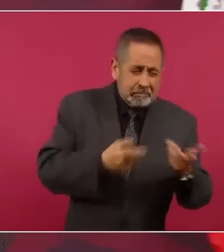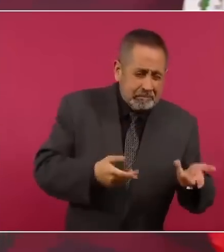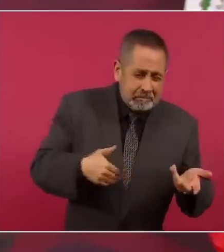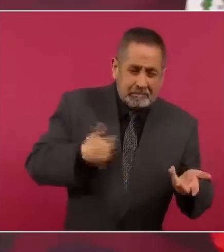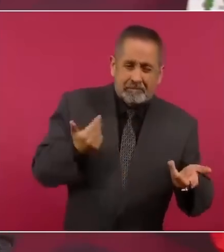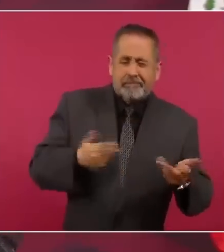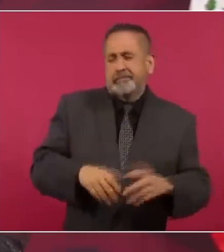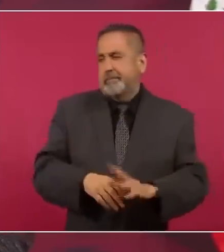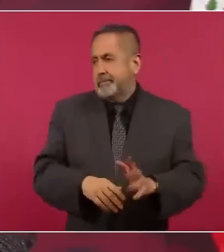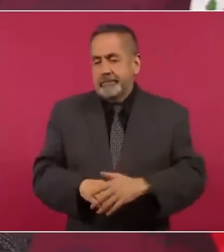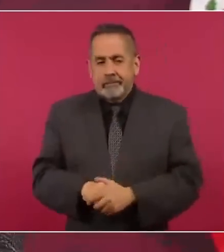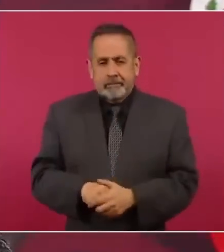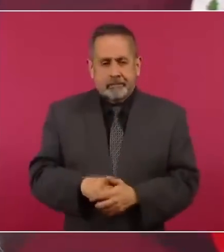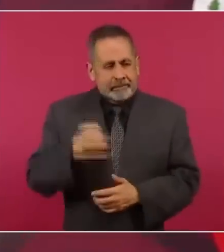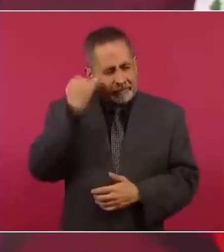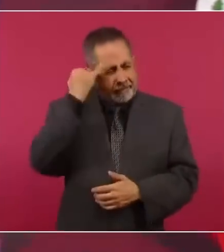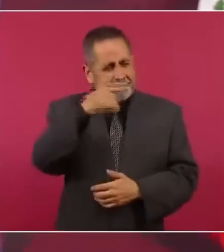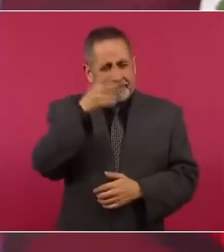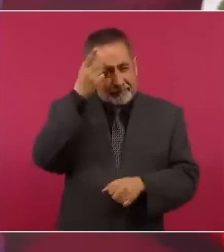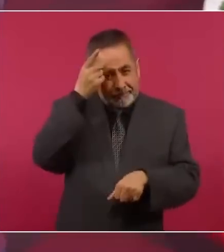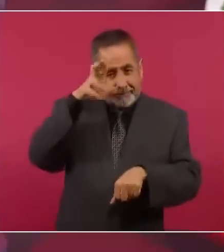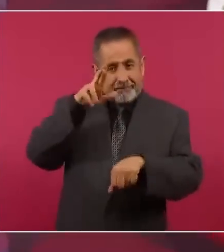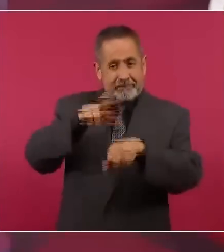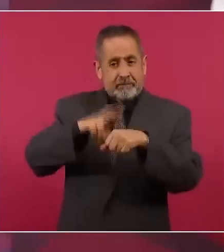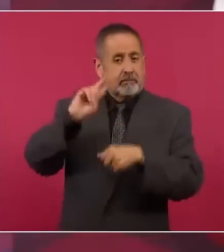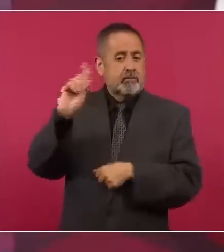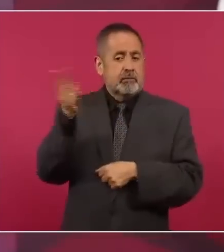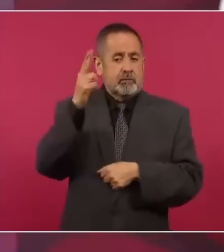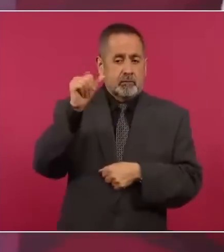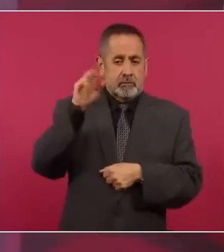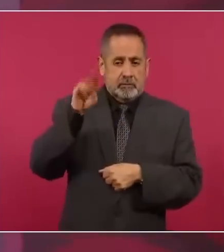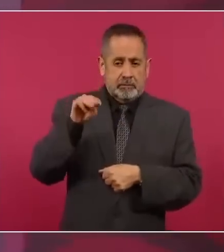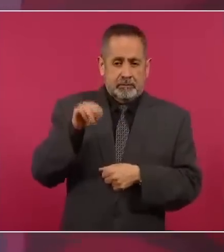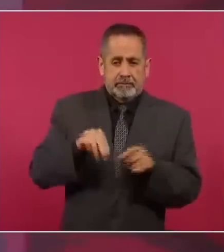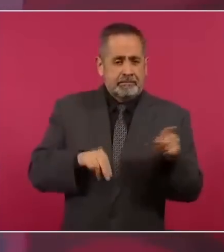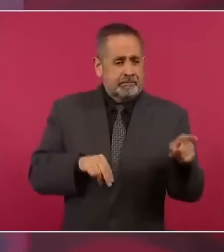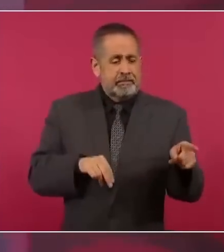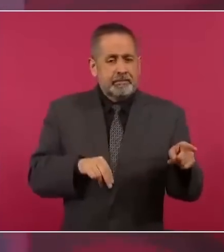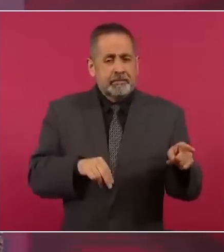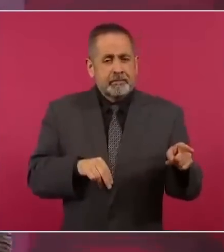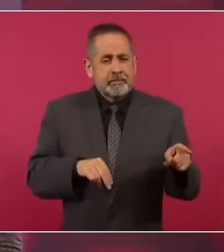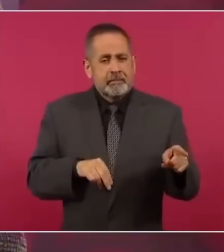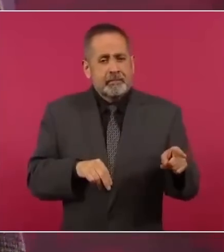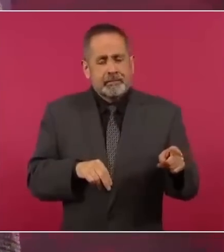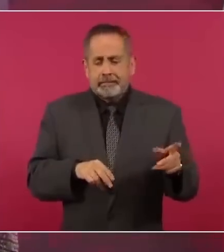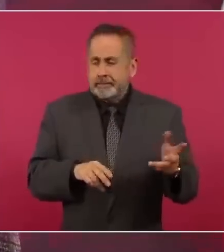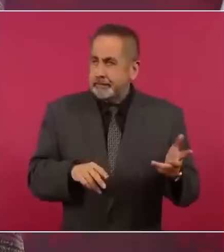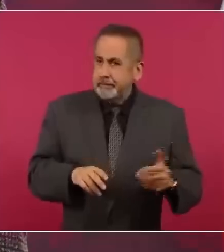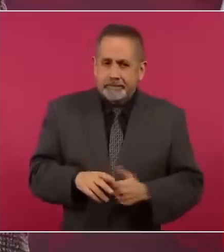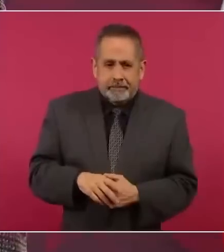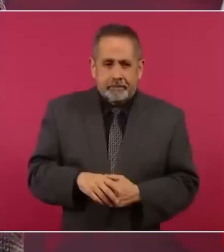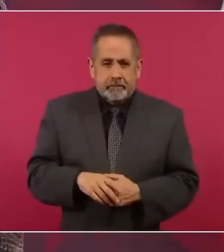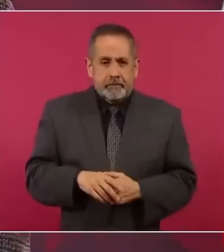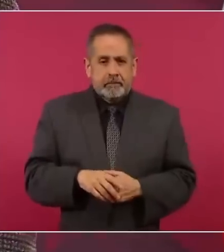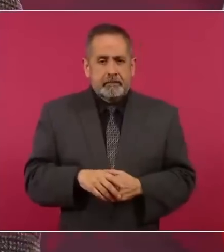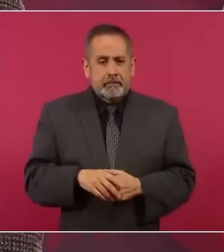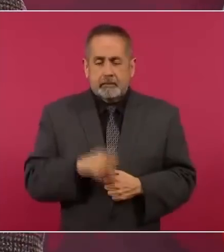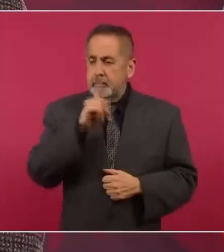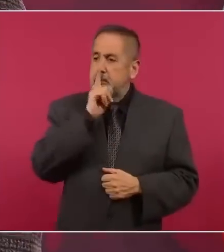Imagínense el rector de la UNAM emitiendo